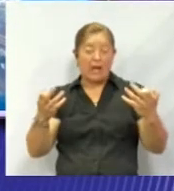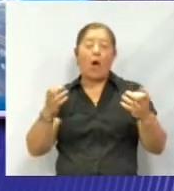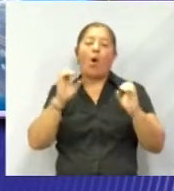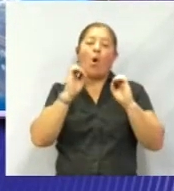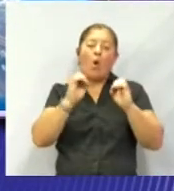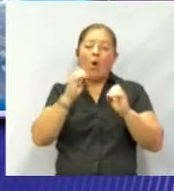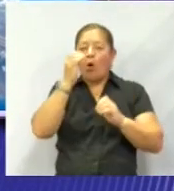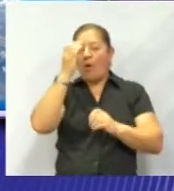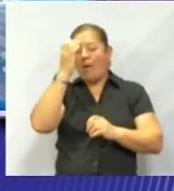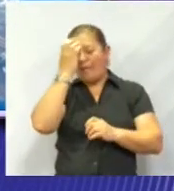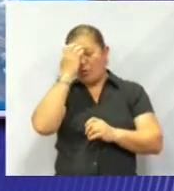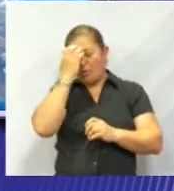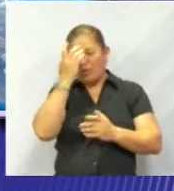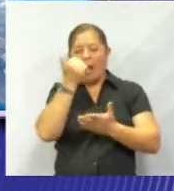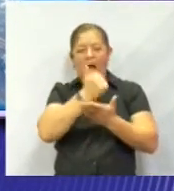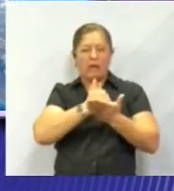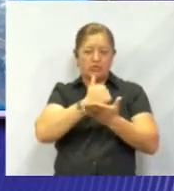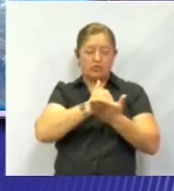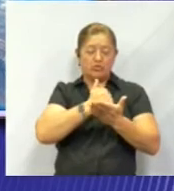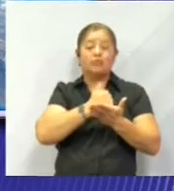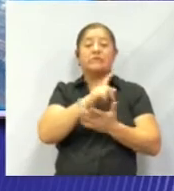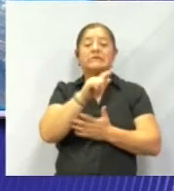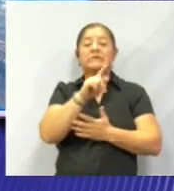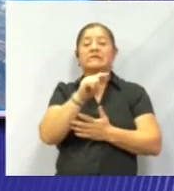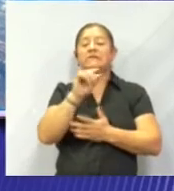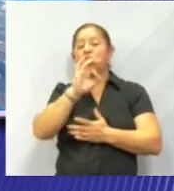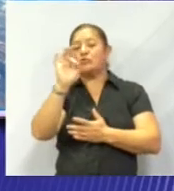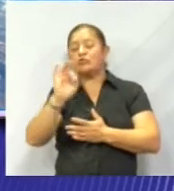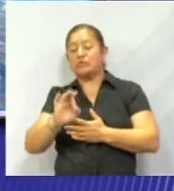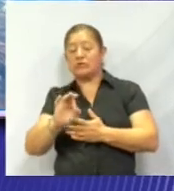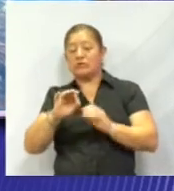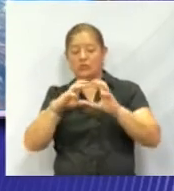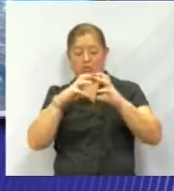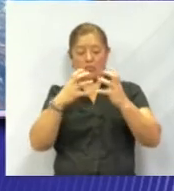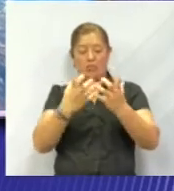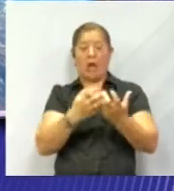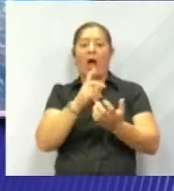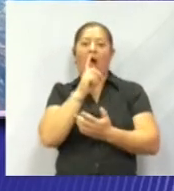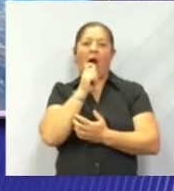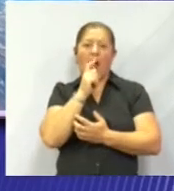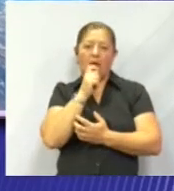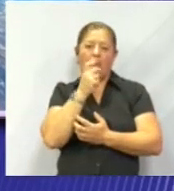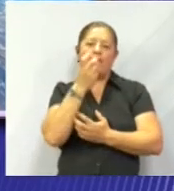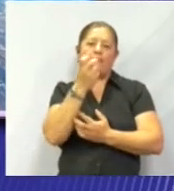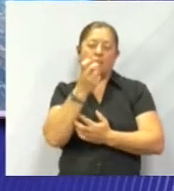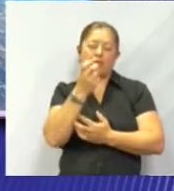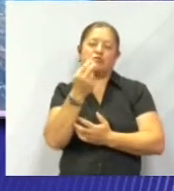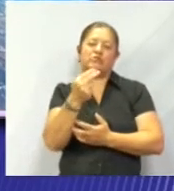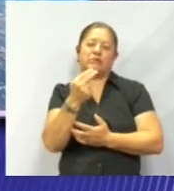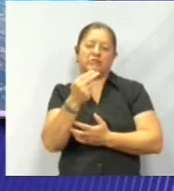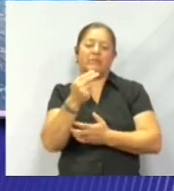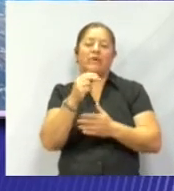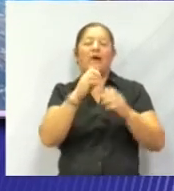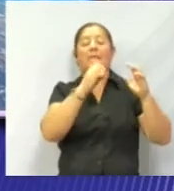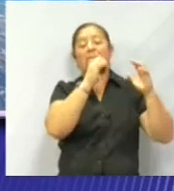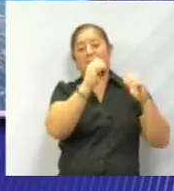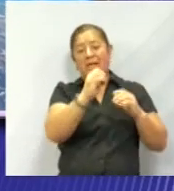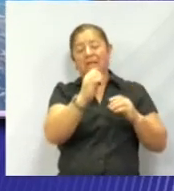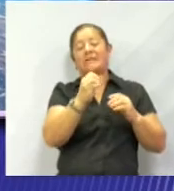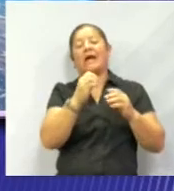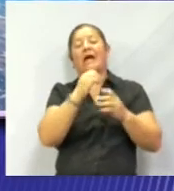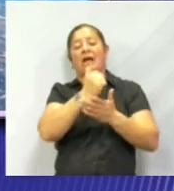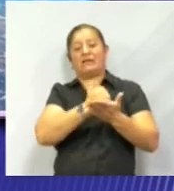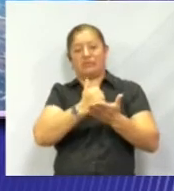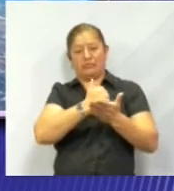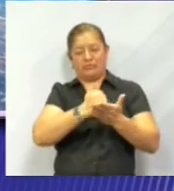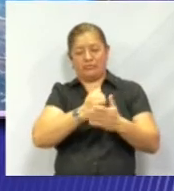Esto es debido a que el 70% de su superficie la tiene con agua. Eso le dio el nombre del planeta azul. Pero